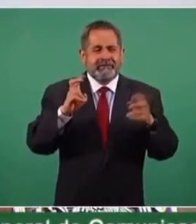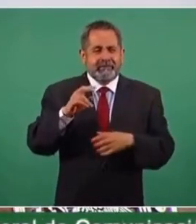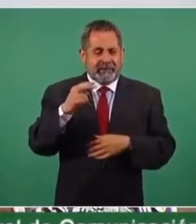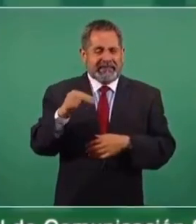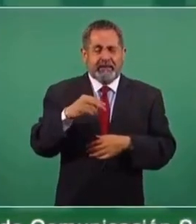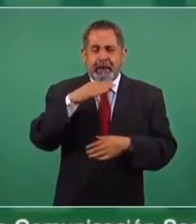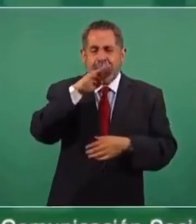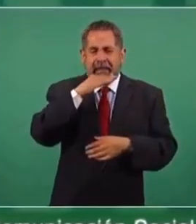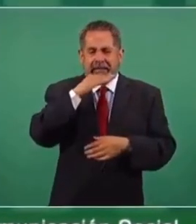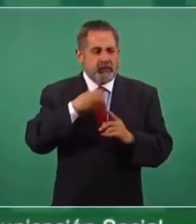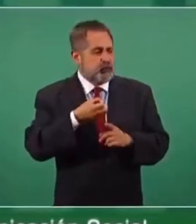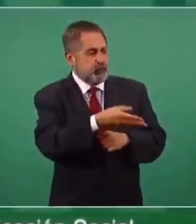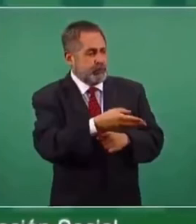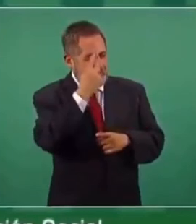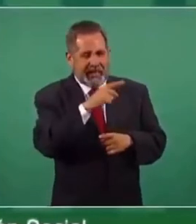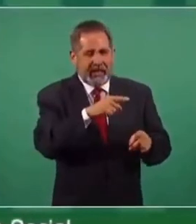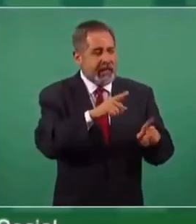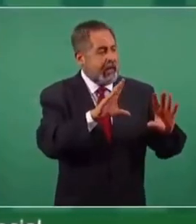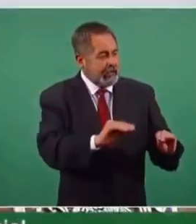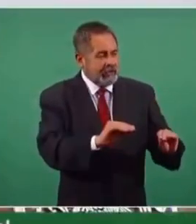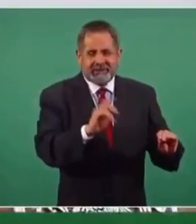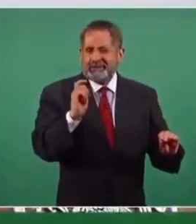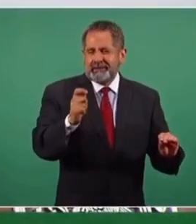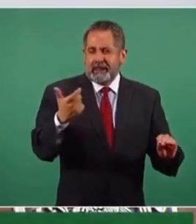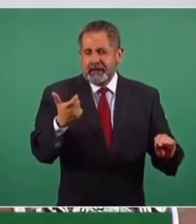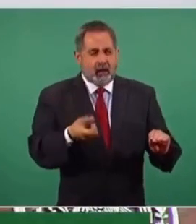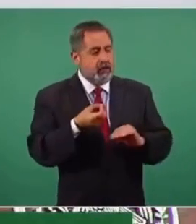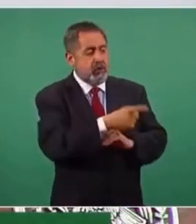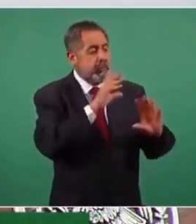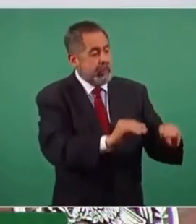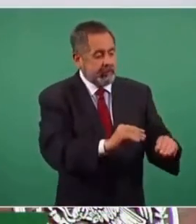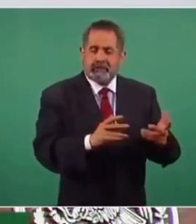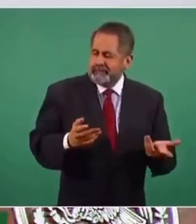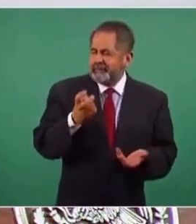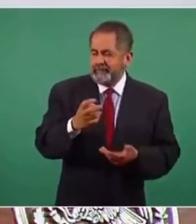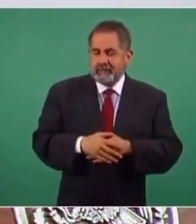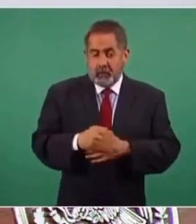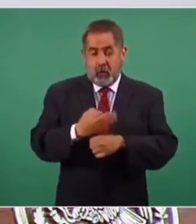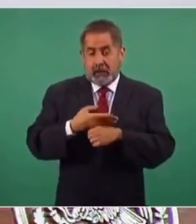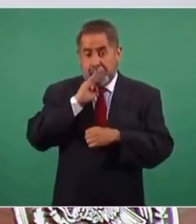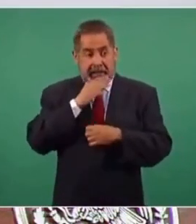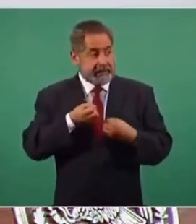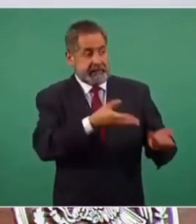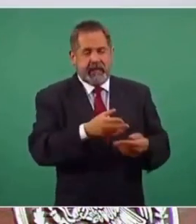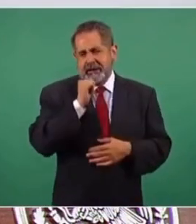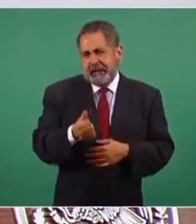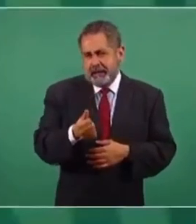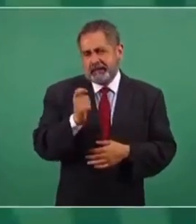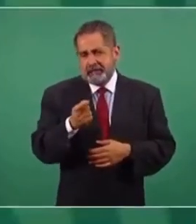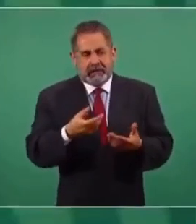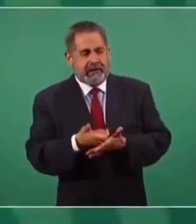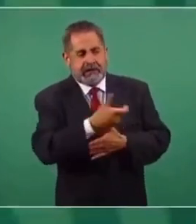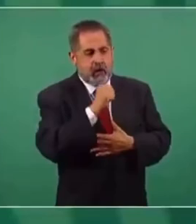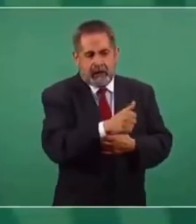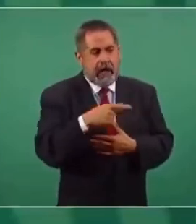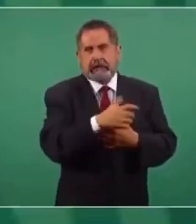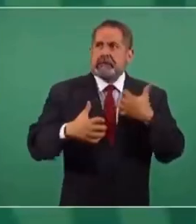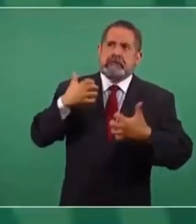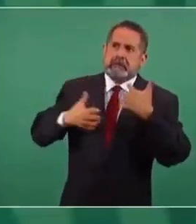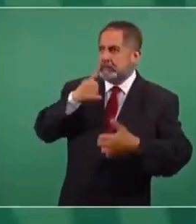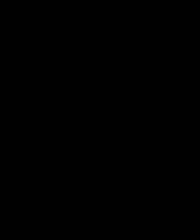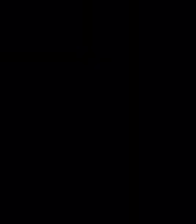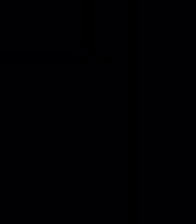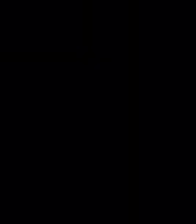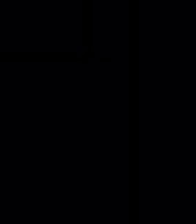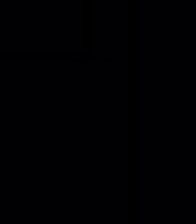Y maiceaban al gallo y ya dejaba de cantar. Entonces, como ya no hay maíz, pues están cantando mucho los gallos.